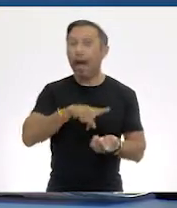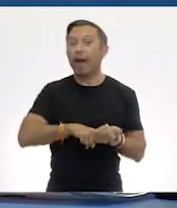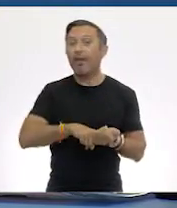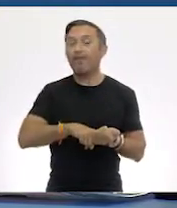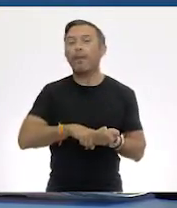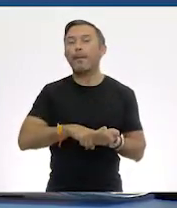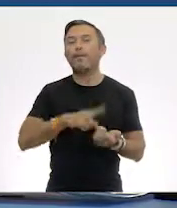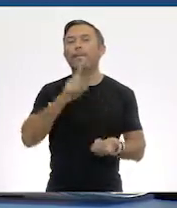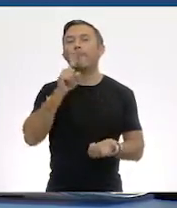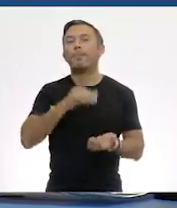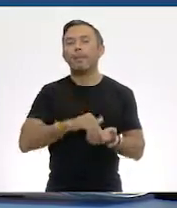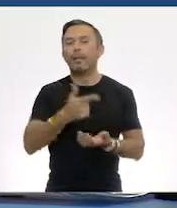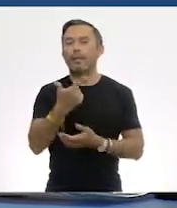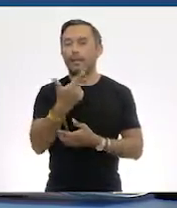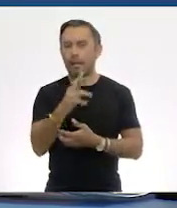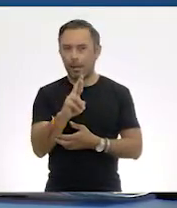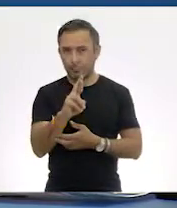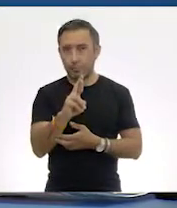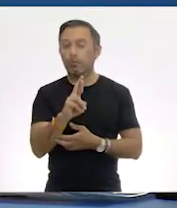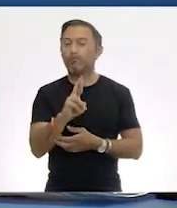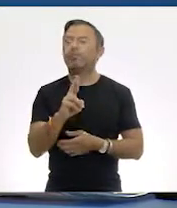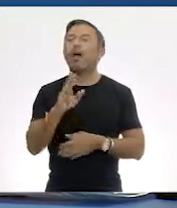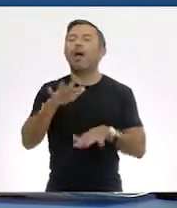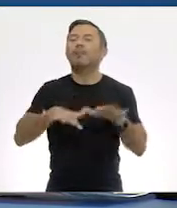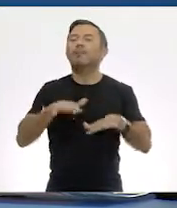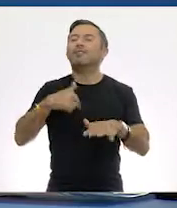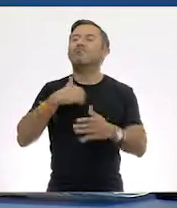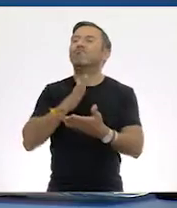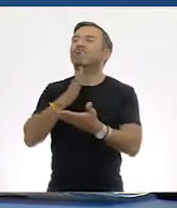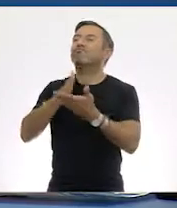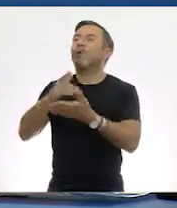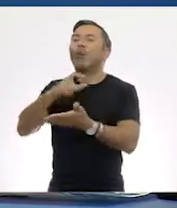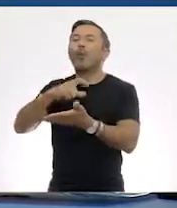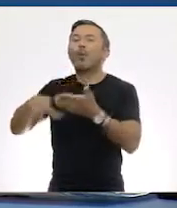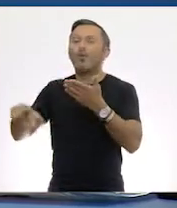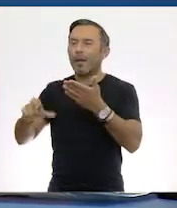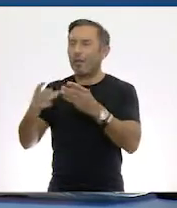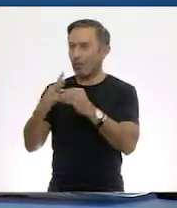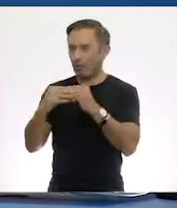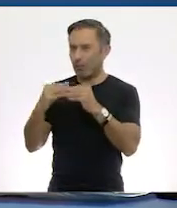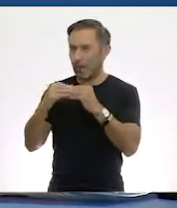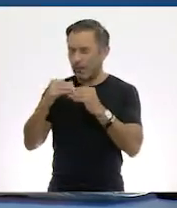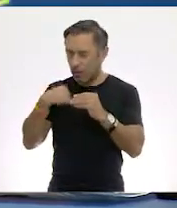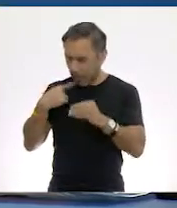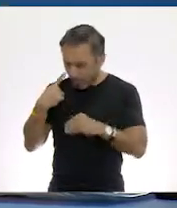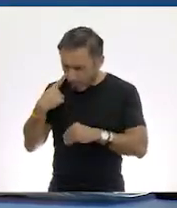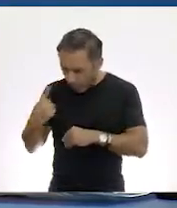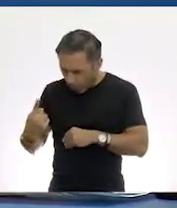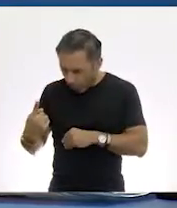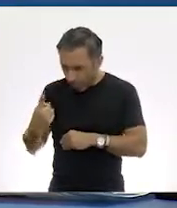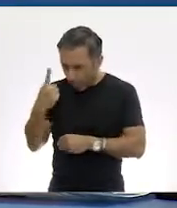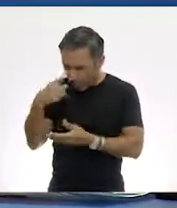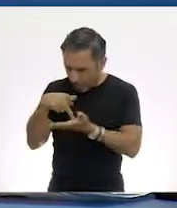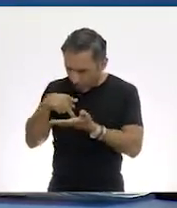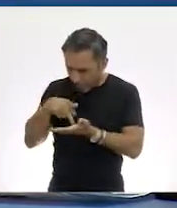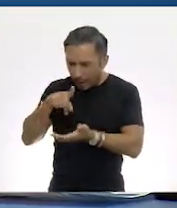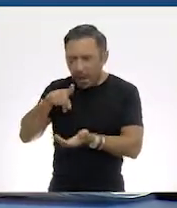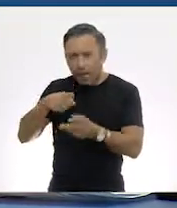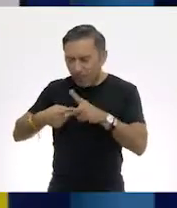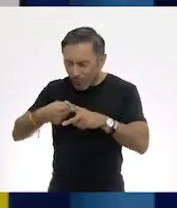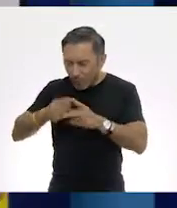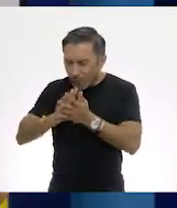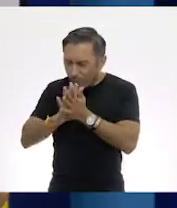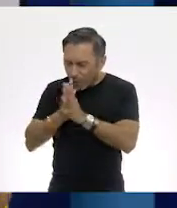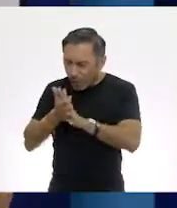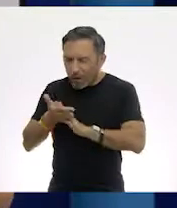gramos. Cuando he ido a comprar mi fruta me doy cuenta de que un kilogramo tiene mil gramos. Ah,